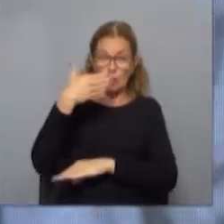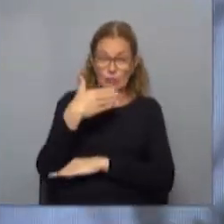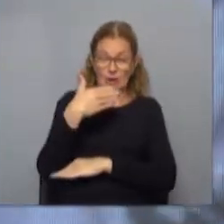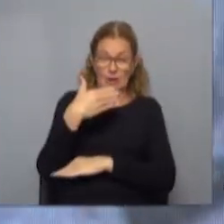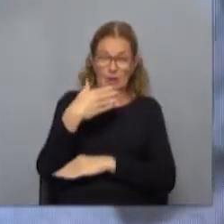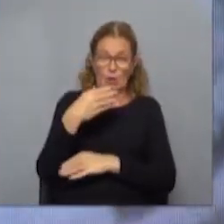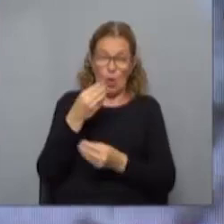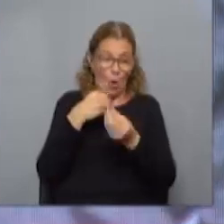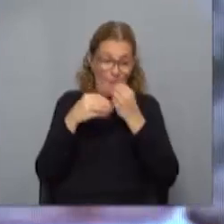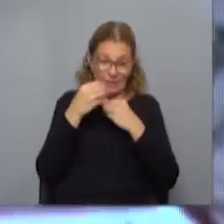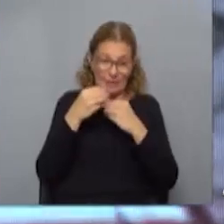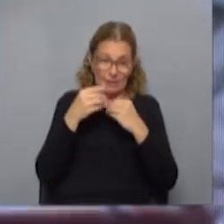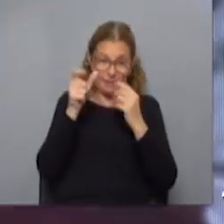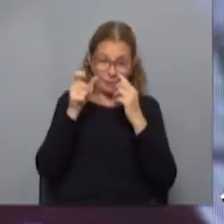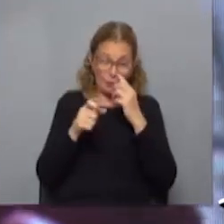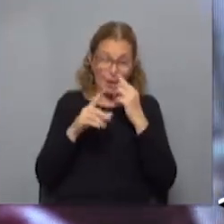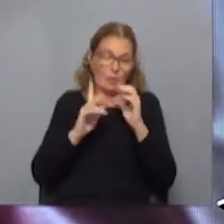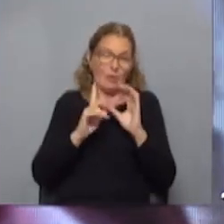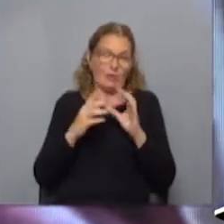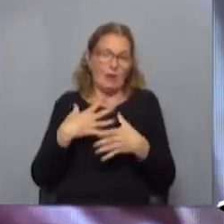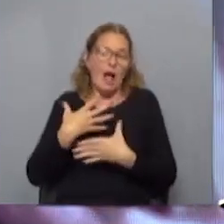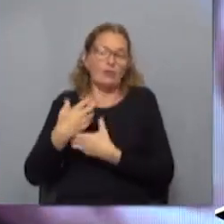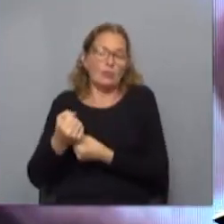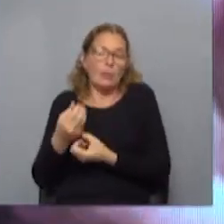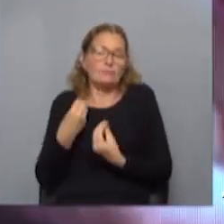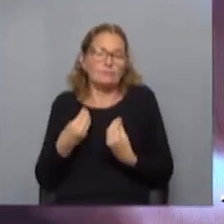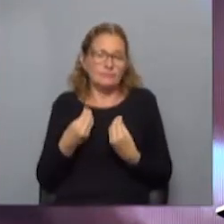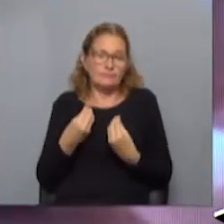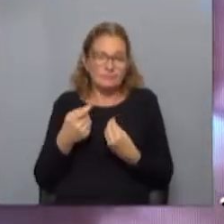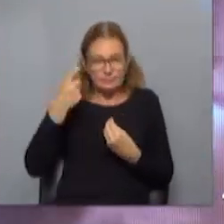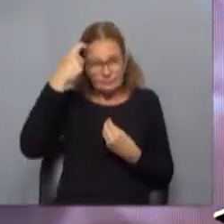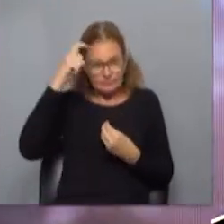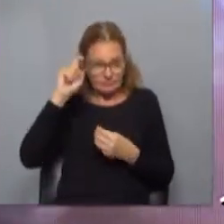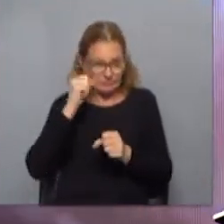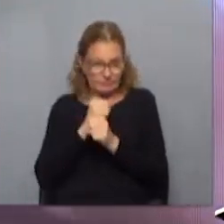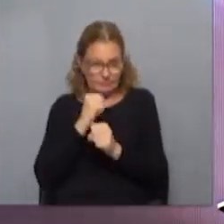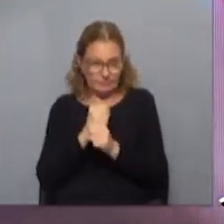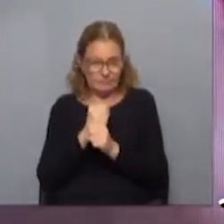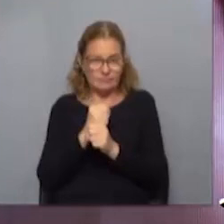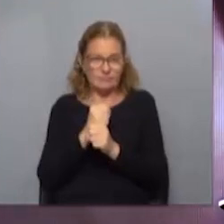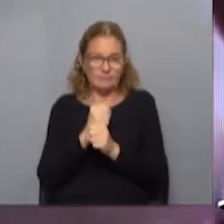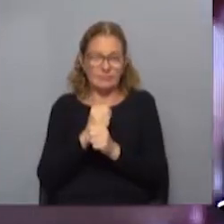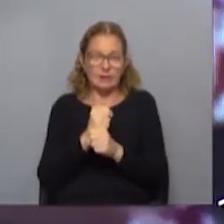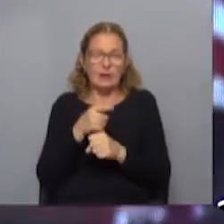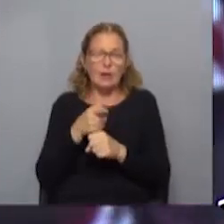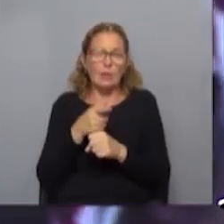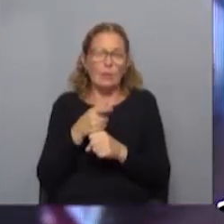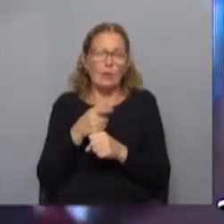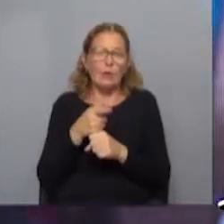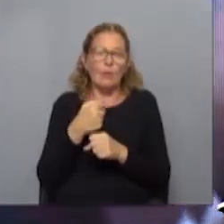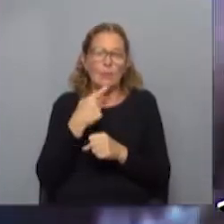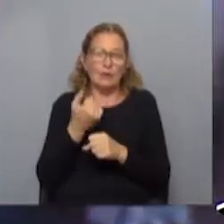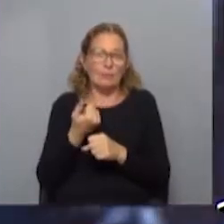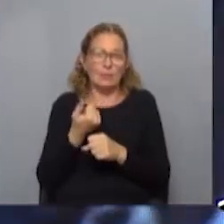no tenemos comensales, no tiene sentido la ayuda. ¿Por qué? La idea es trabajar. Es como el combustible